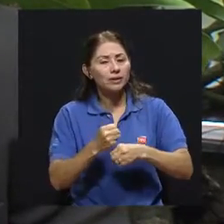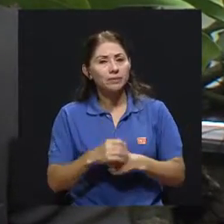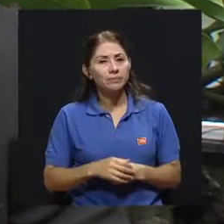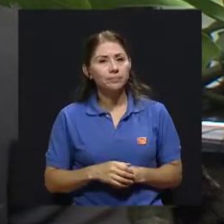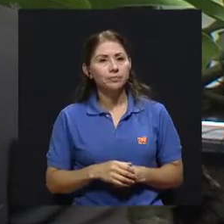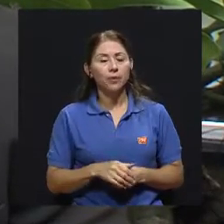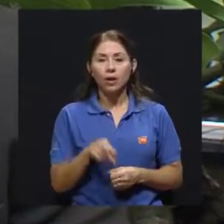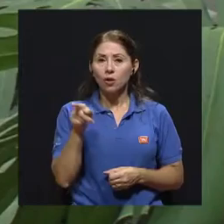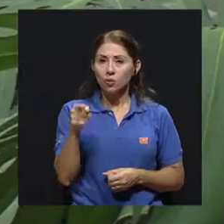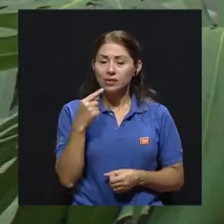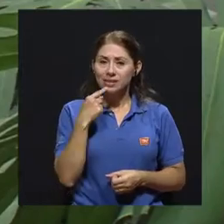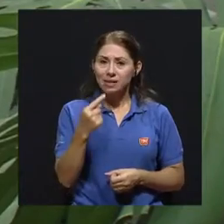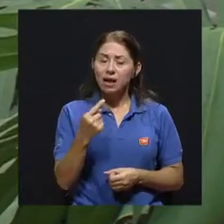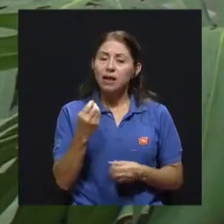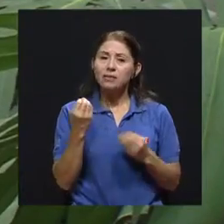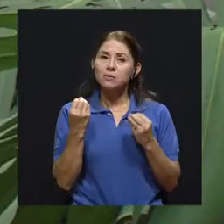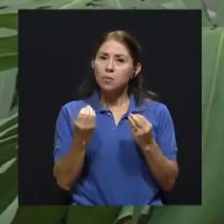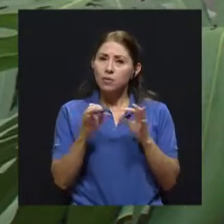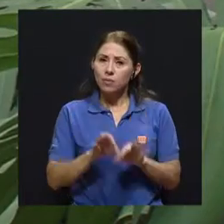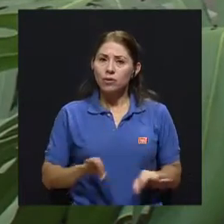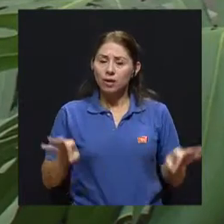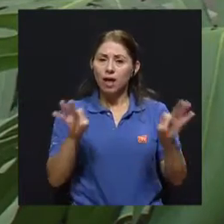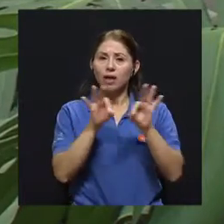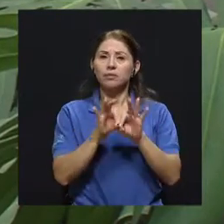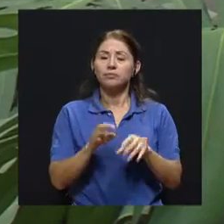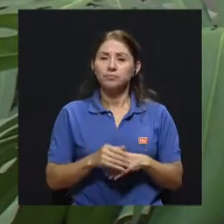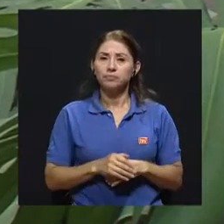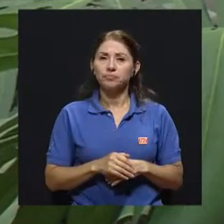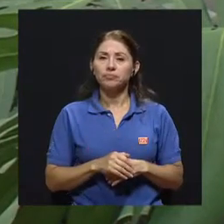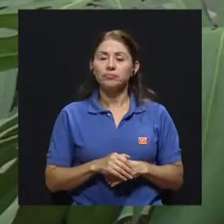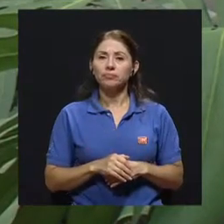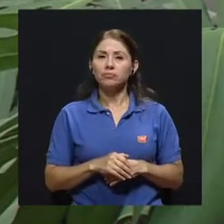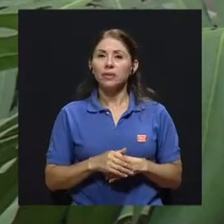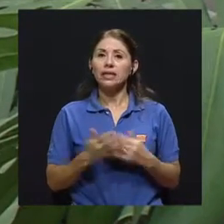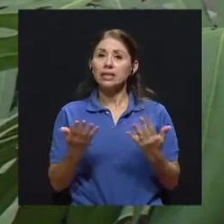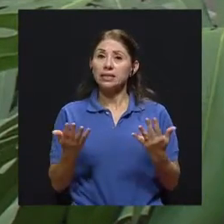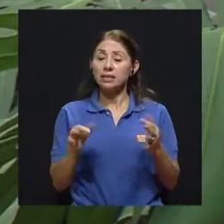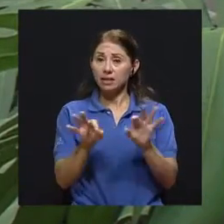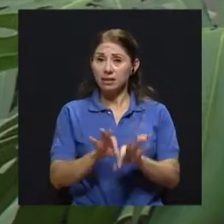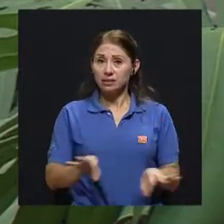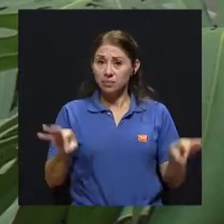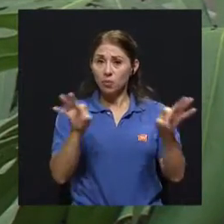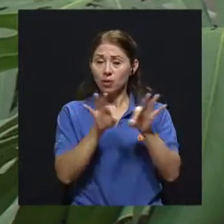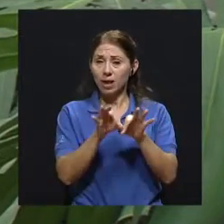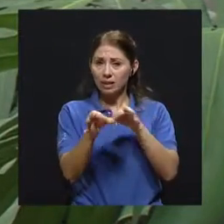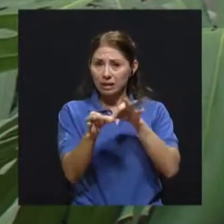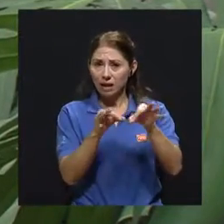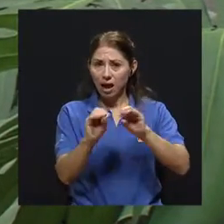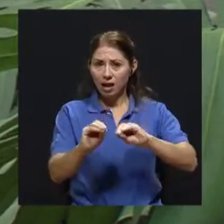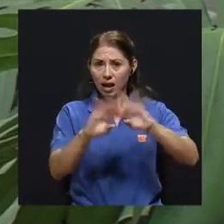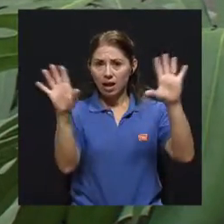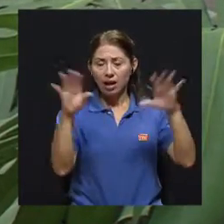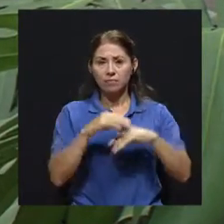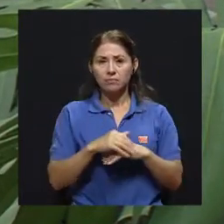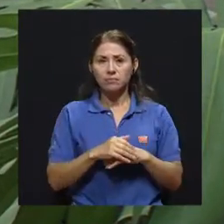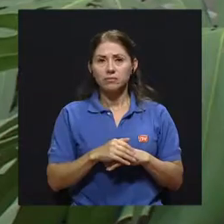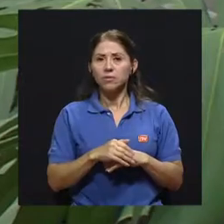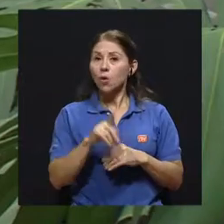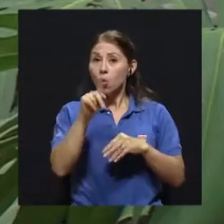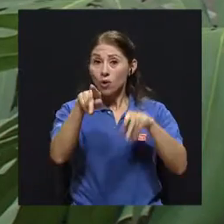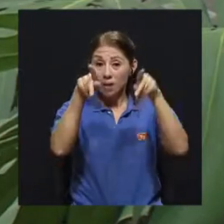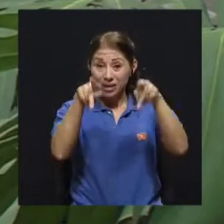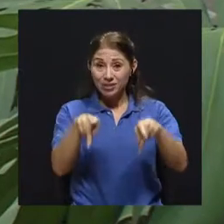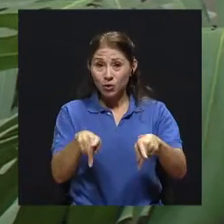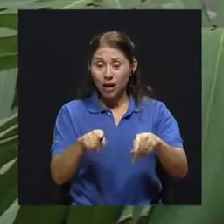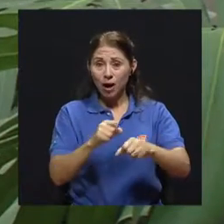comenzar? Bueno, lo que usted señala es muy importante, Saúl, y valga la pena aclarar de que no necesariamente